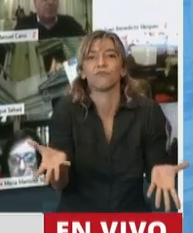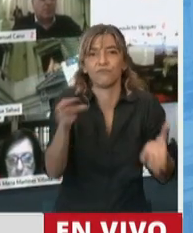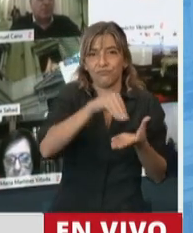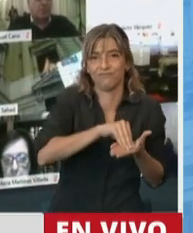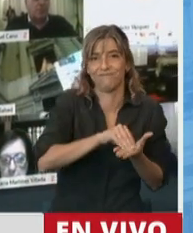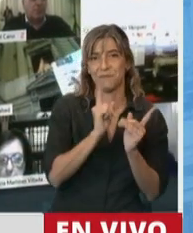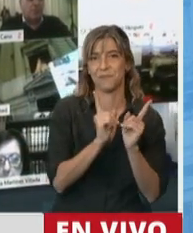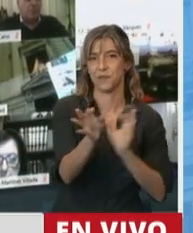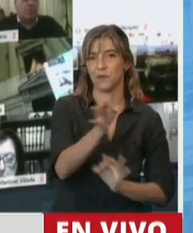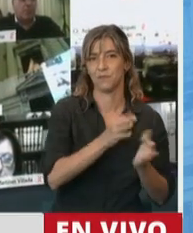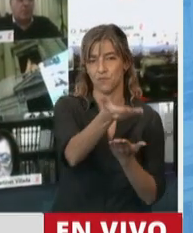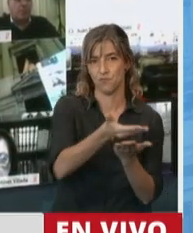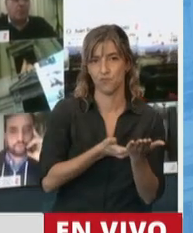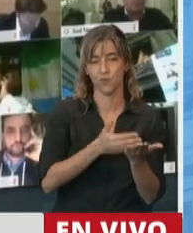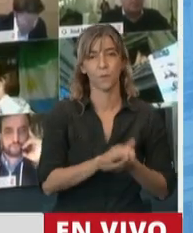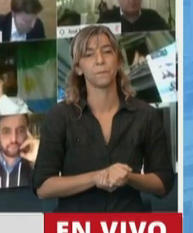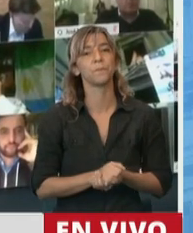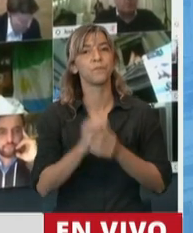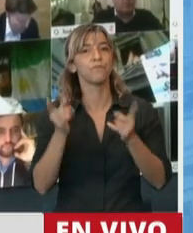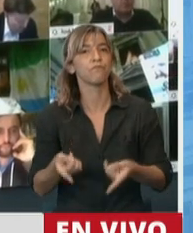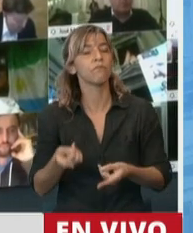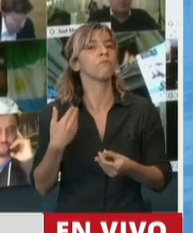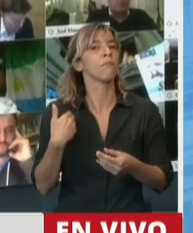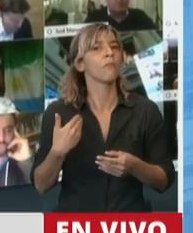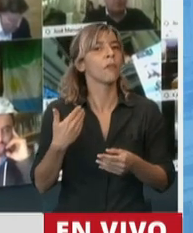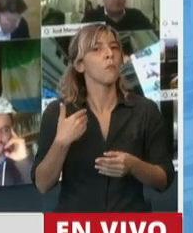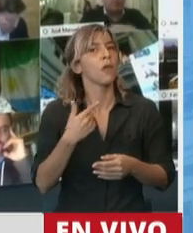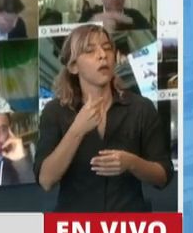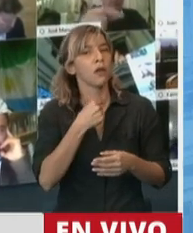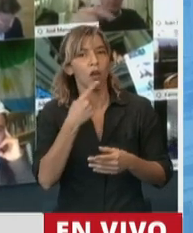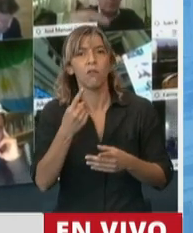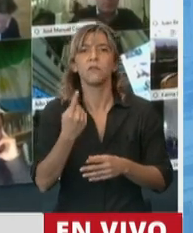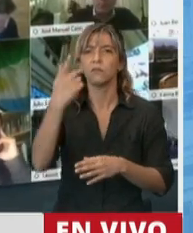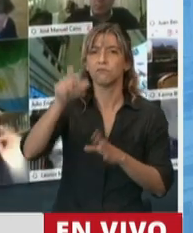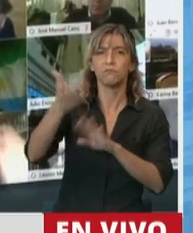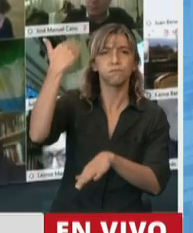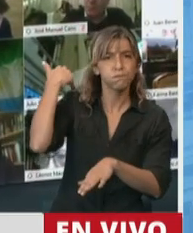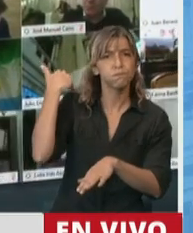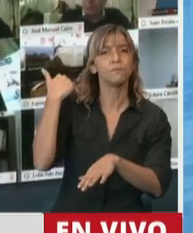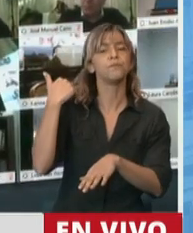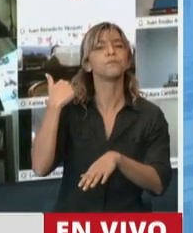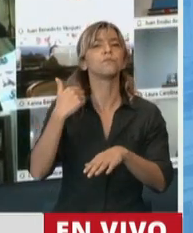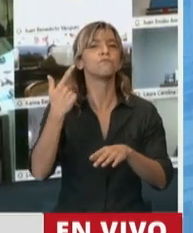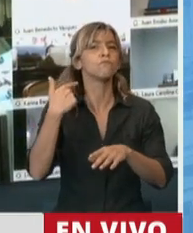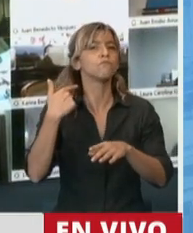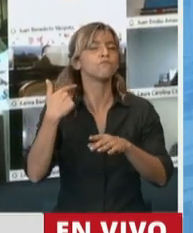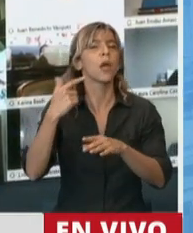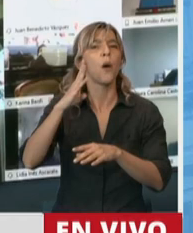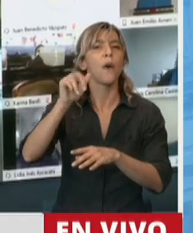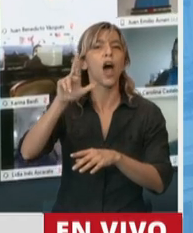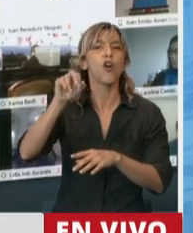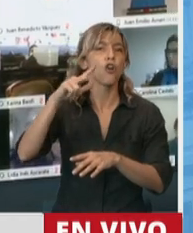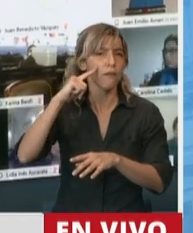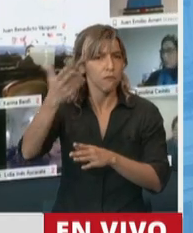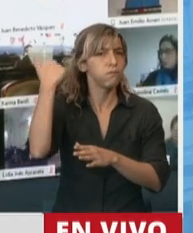nuevamente vino al Congreso a discutir este tema. Ya lo hemos tenido en repetidas oportunidades,